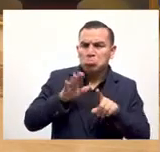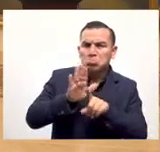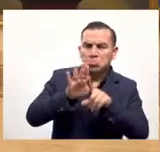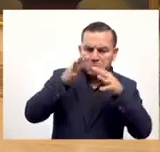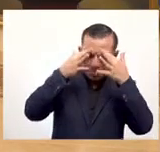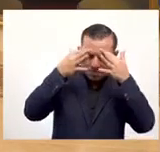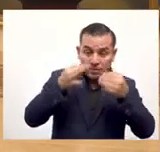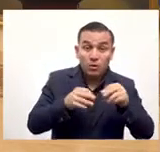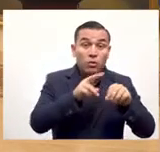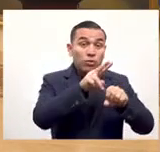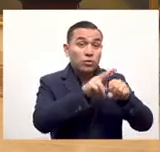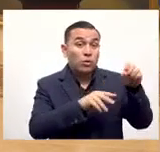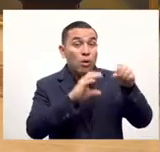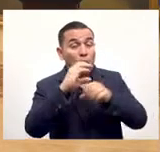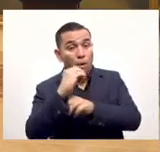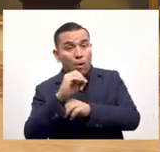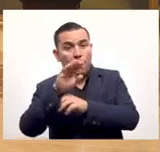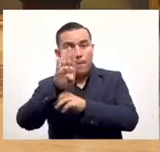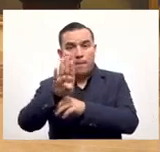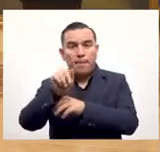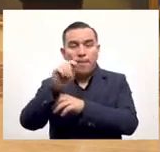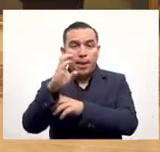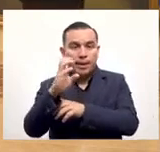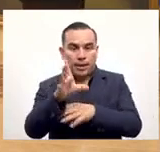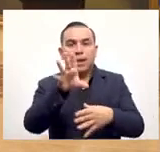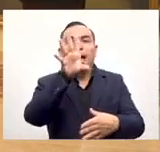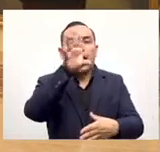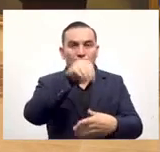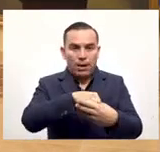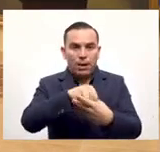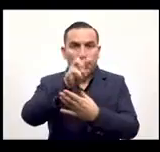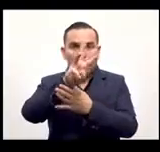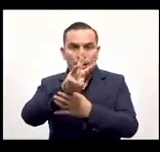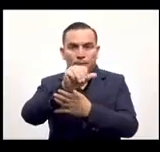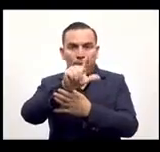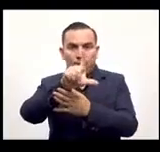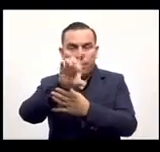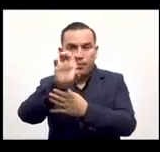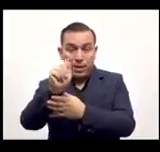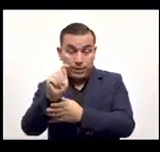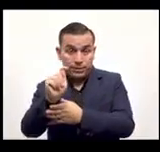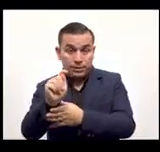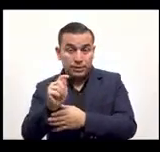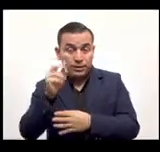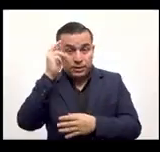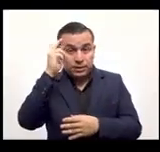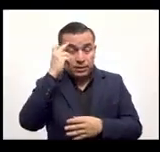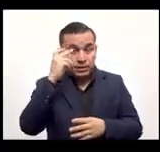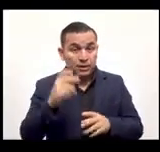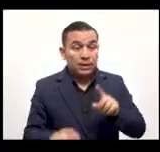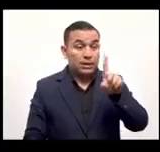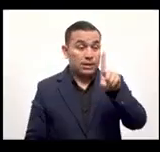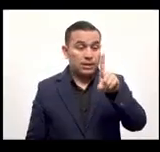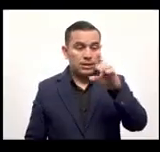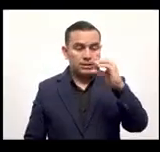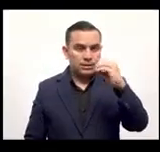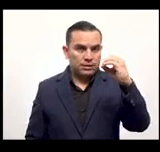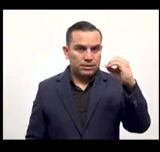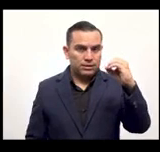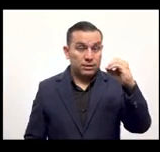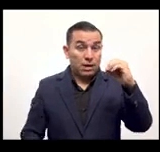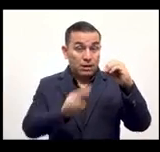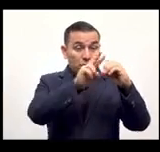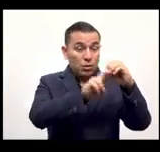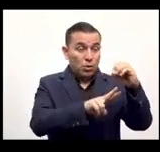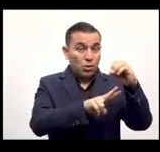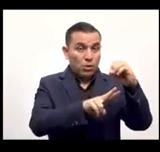en bitcoin o en dólares una vez depositados esta persona seleccionó dólares va a tener los 100 dólares